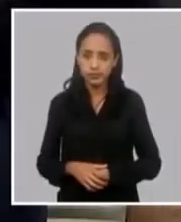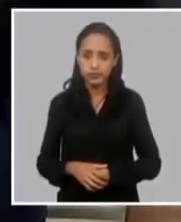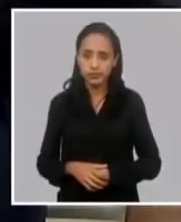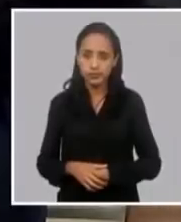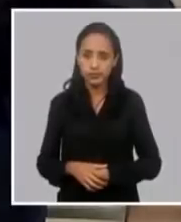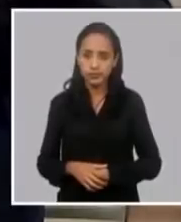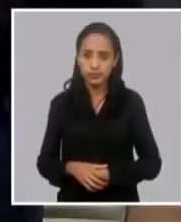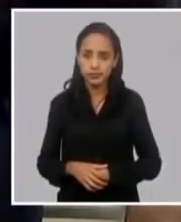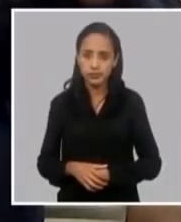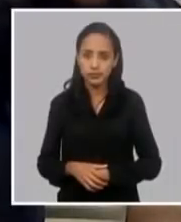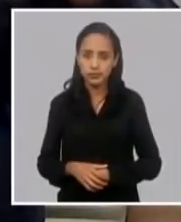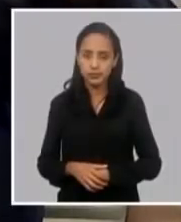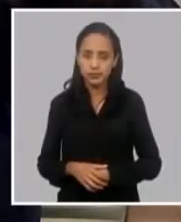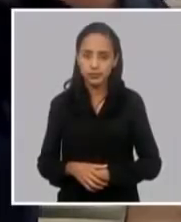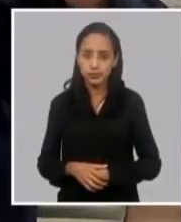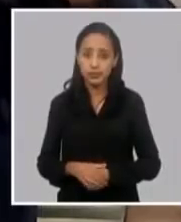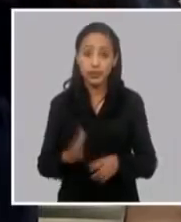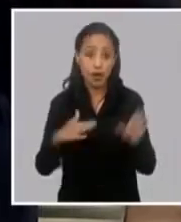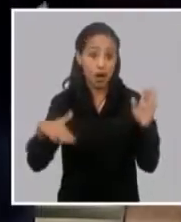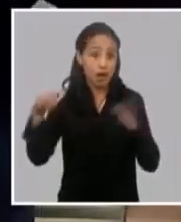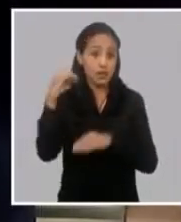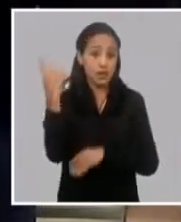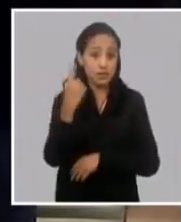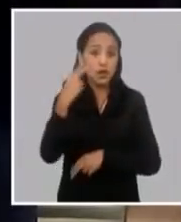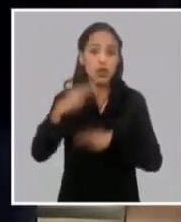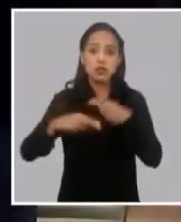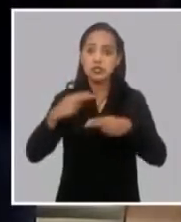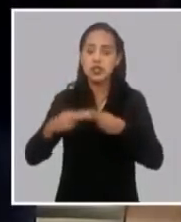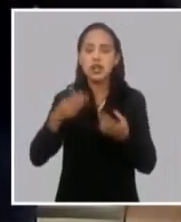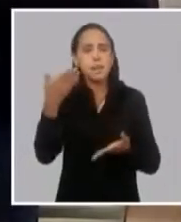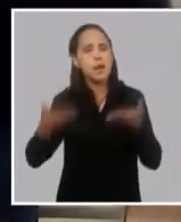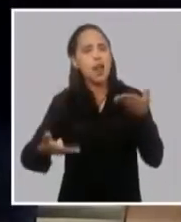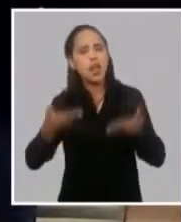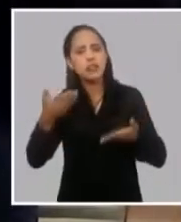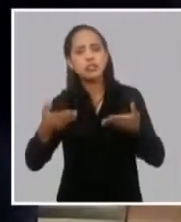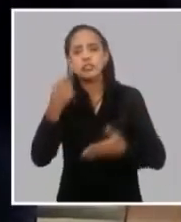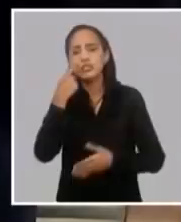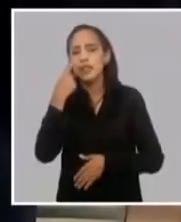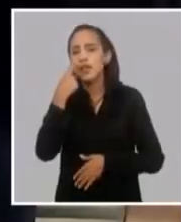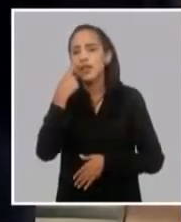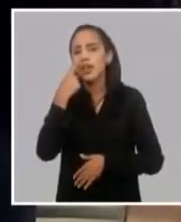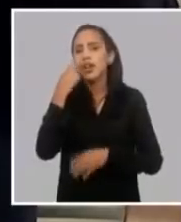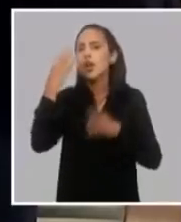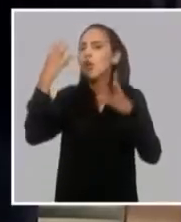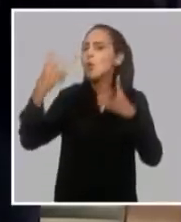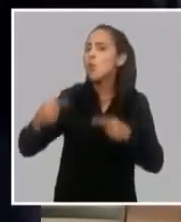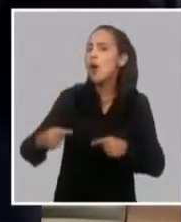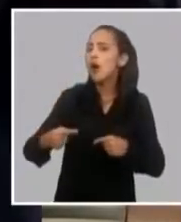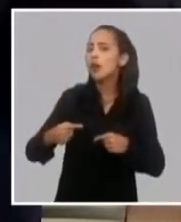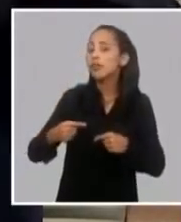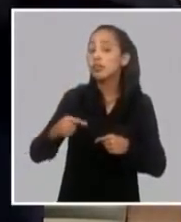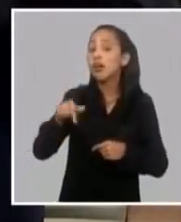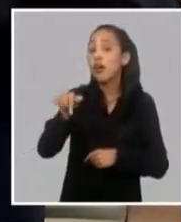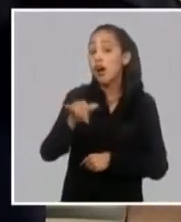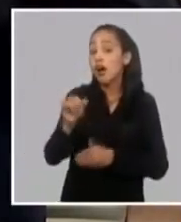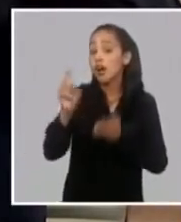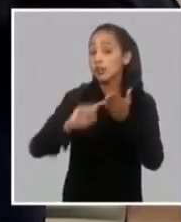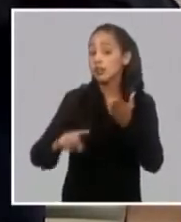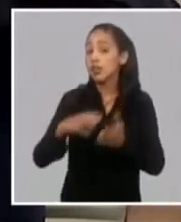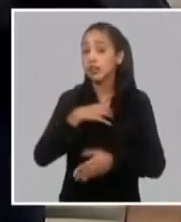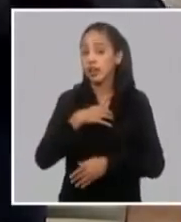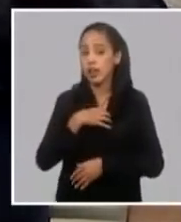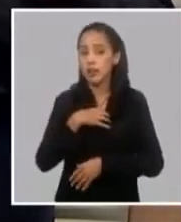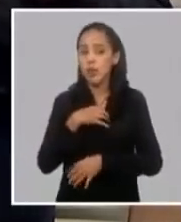Cuando nacionalmente se hace ese balance y se ve cómo está la disponibilidad que tenemos de generación con la demanda.